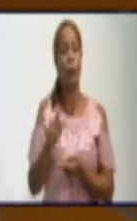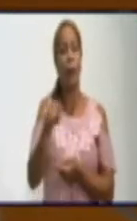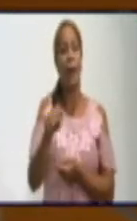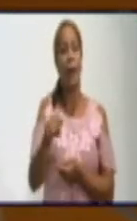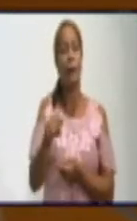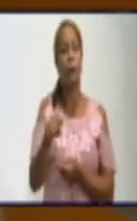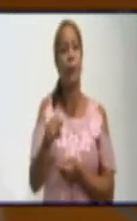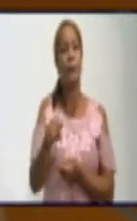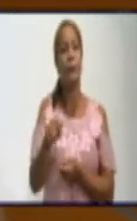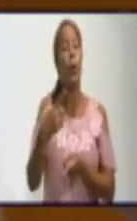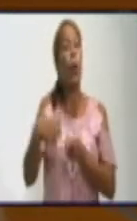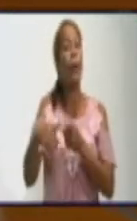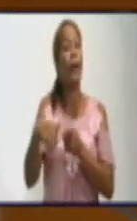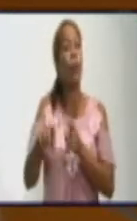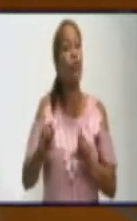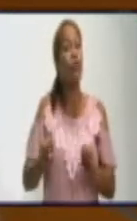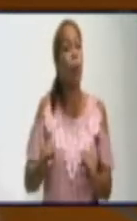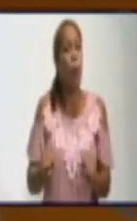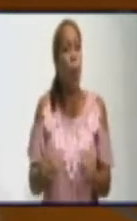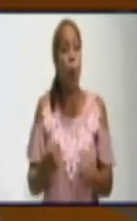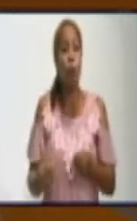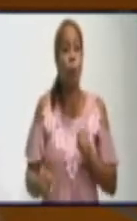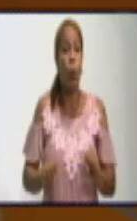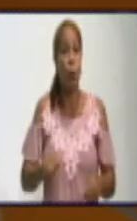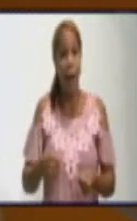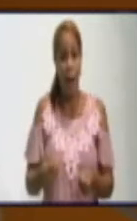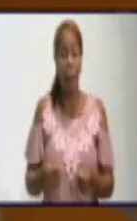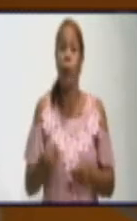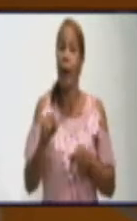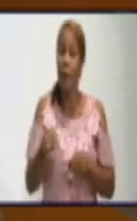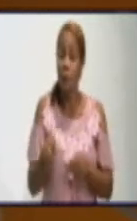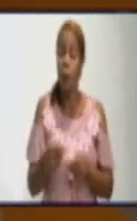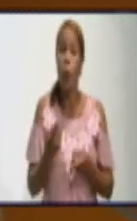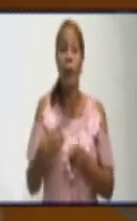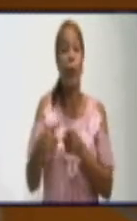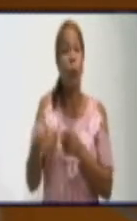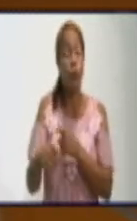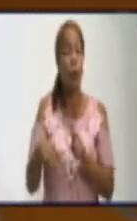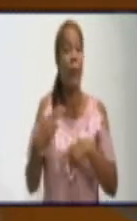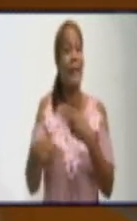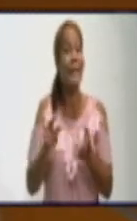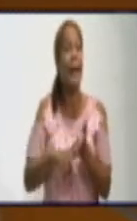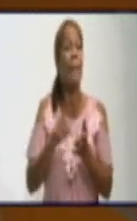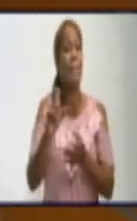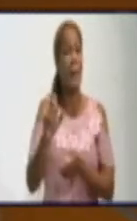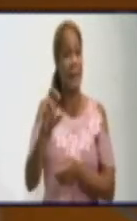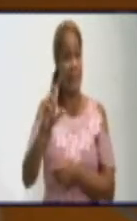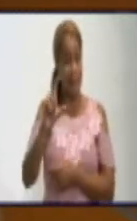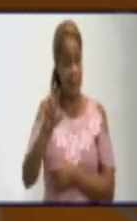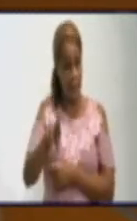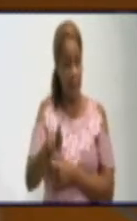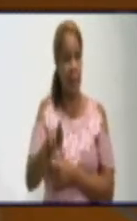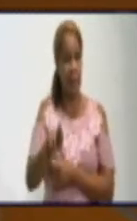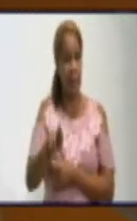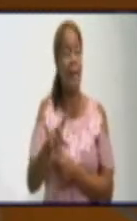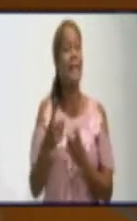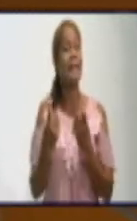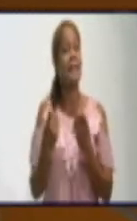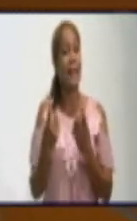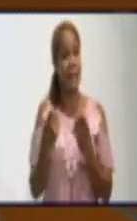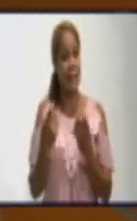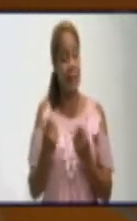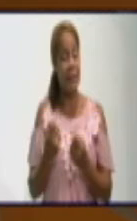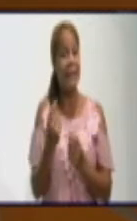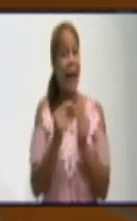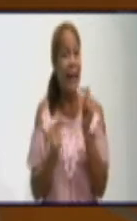Esto es un recurso limitado, es un recurso altamente costoso para el país y es un recurso que se necesita precisamente la